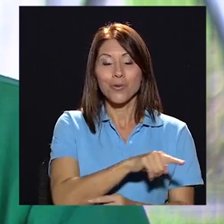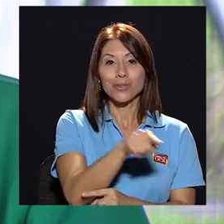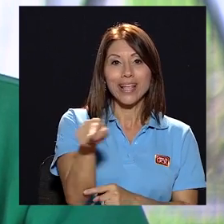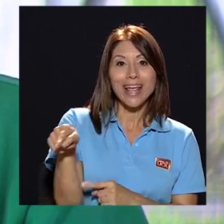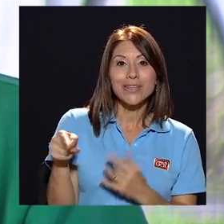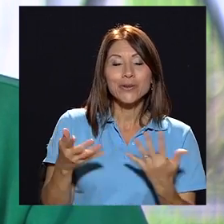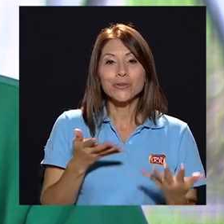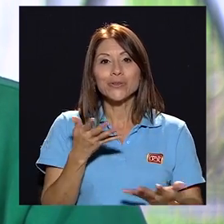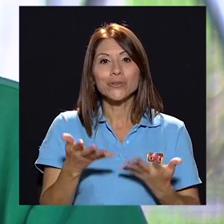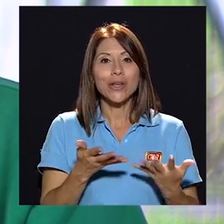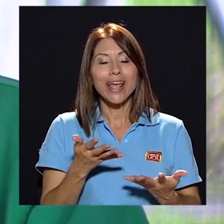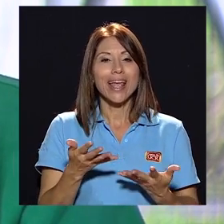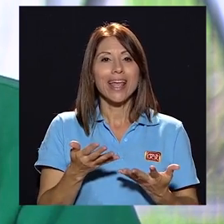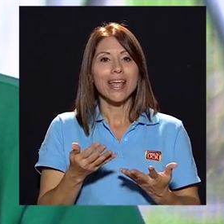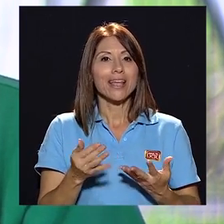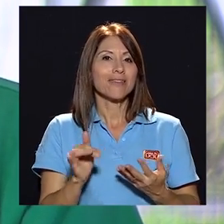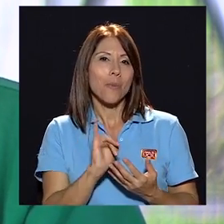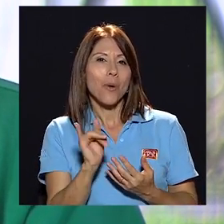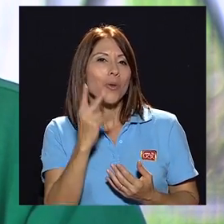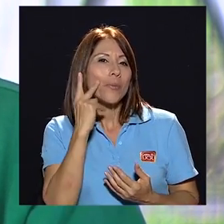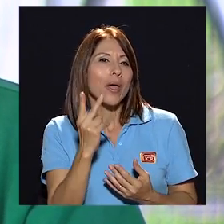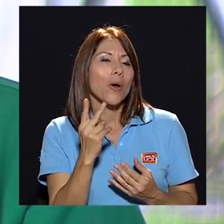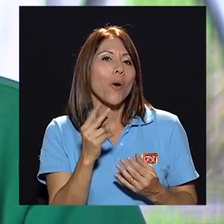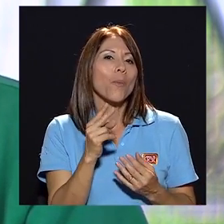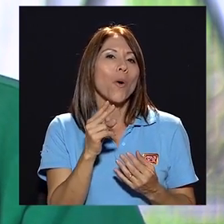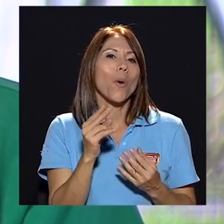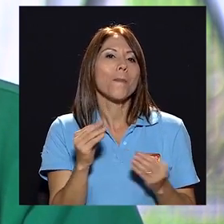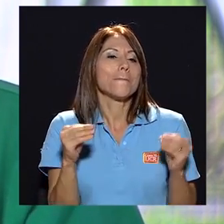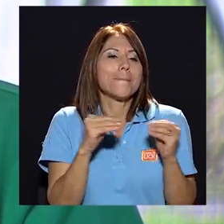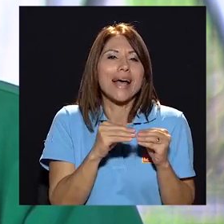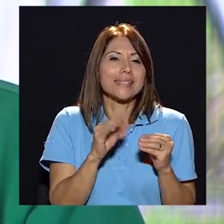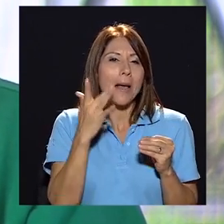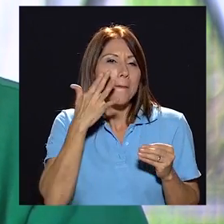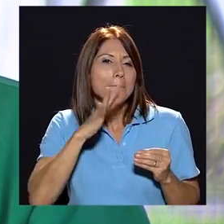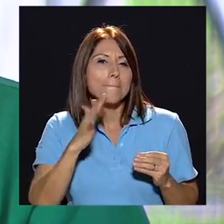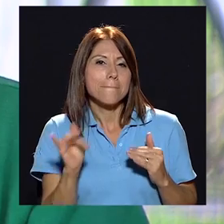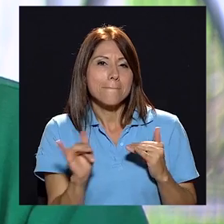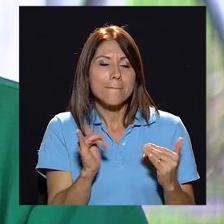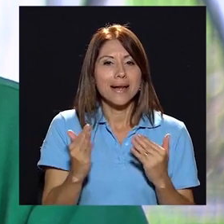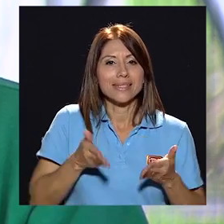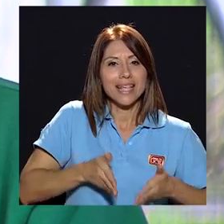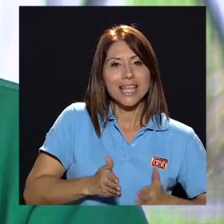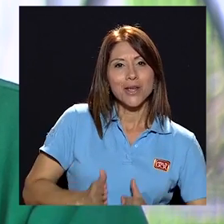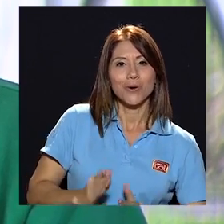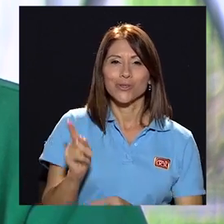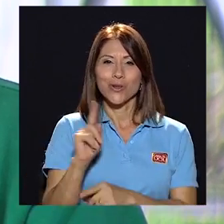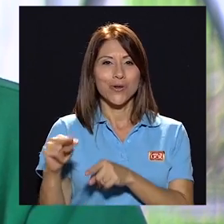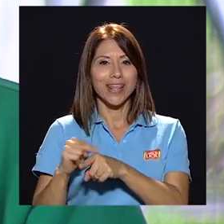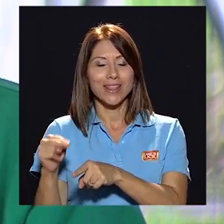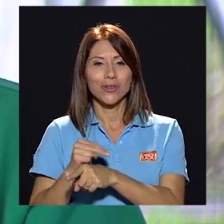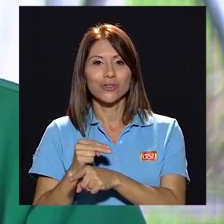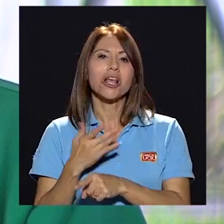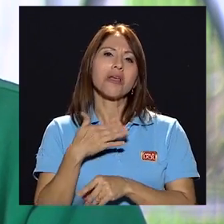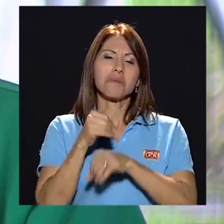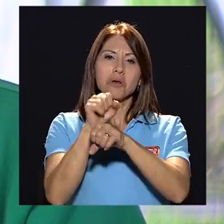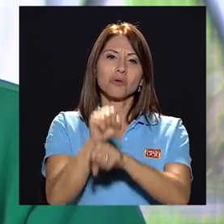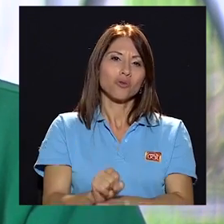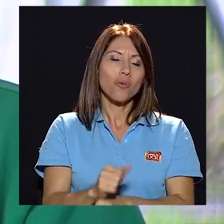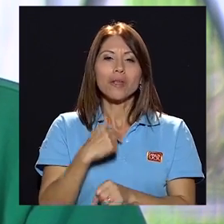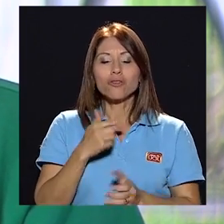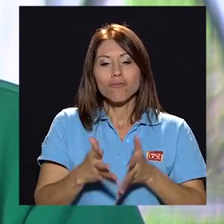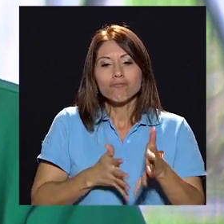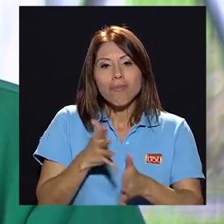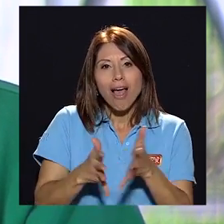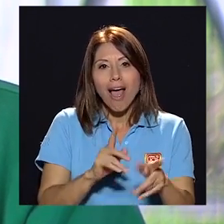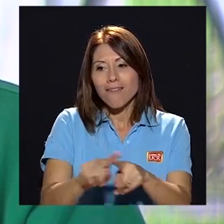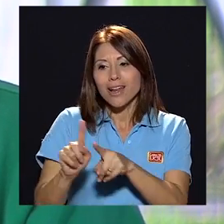Algunos de ellos son nietijos, los tiene uno más como hijos que nietos, pero ha sido mi costumbre y de hecho tuve a cargo varios de